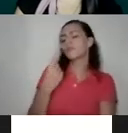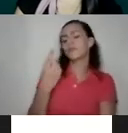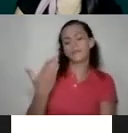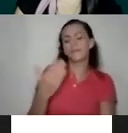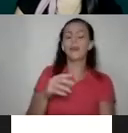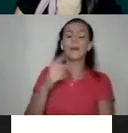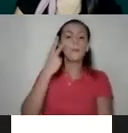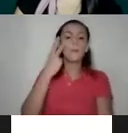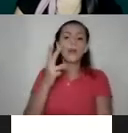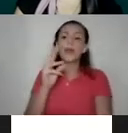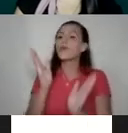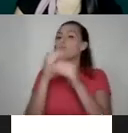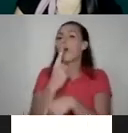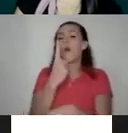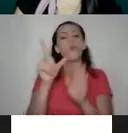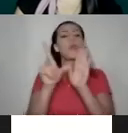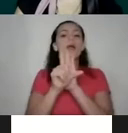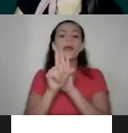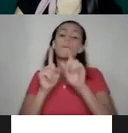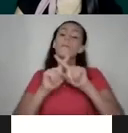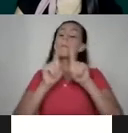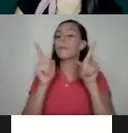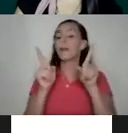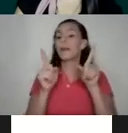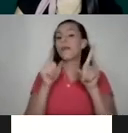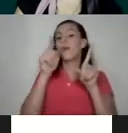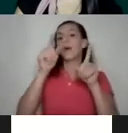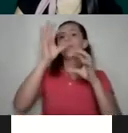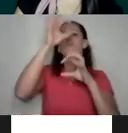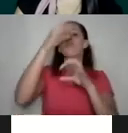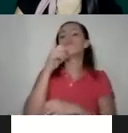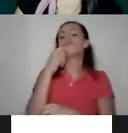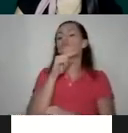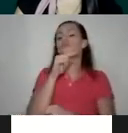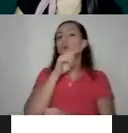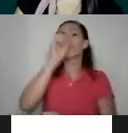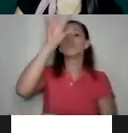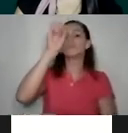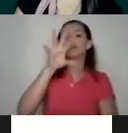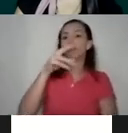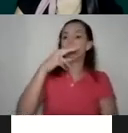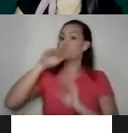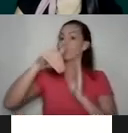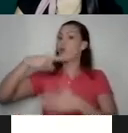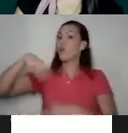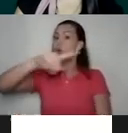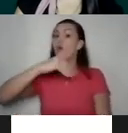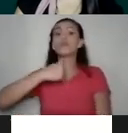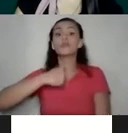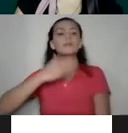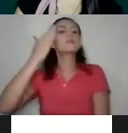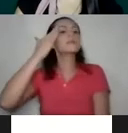no habría existido ninguna ley, pero eso es como el semáforo en rojo, ¿verdad? O sea, todos nosotros y todas nosotras sabemos, y mi